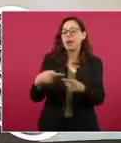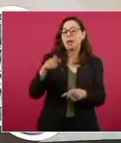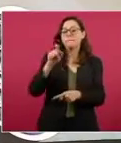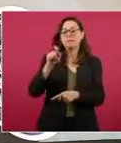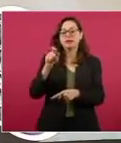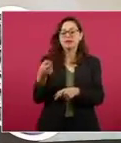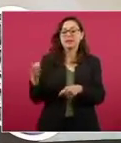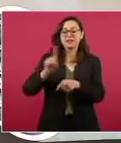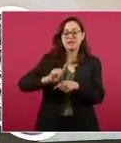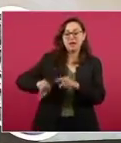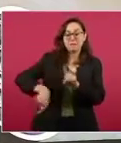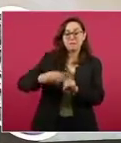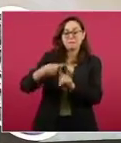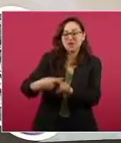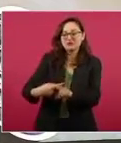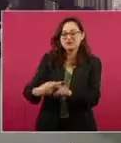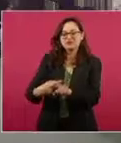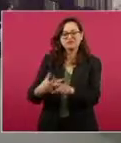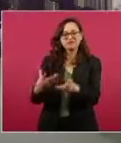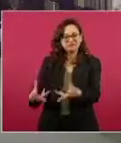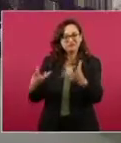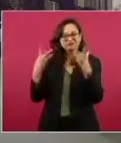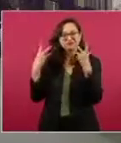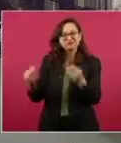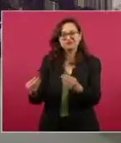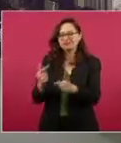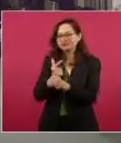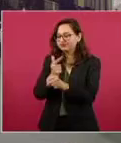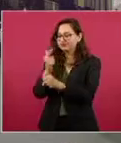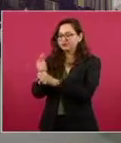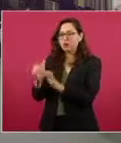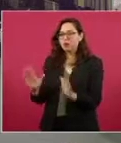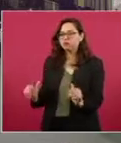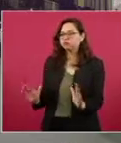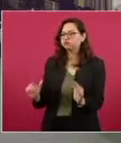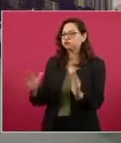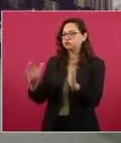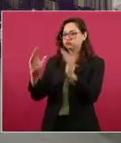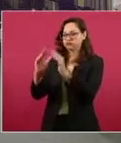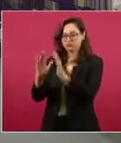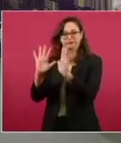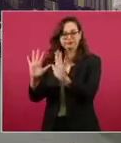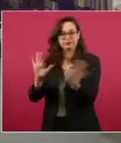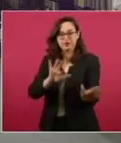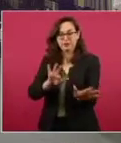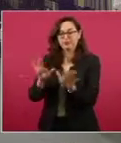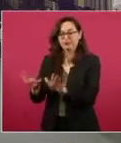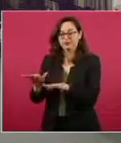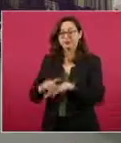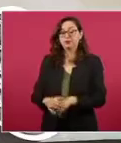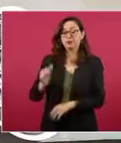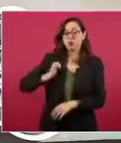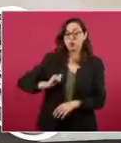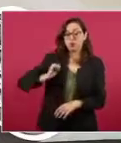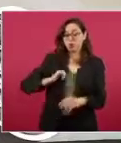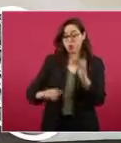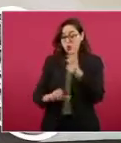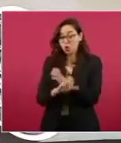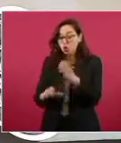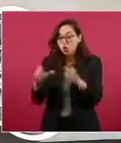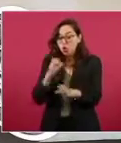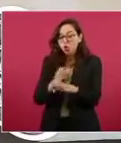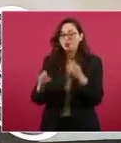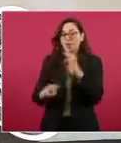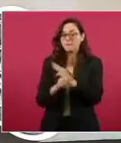trabajo. En cuanto a objetos arqueológicos relativamente completos o